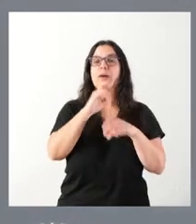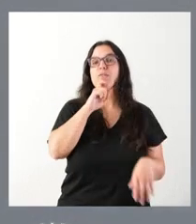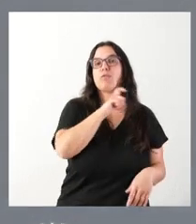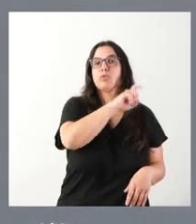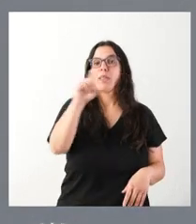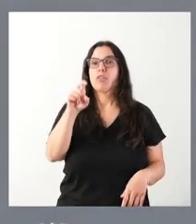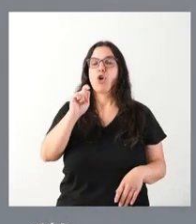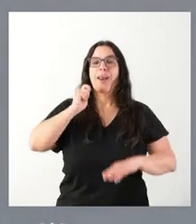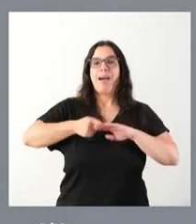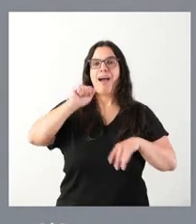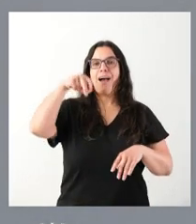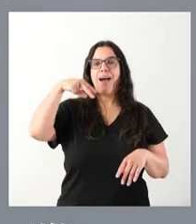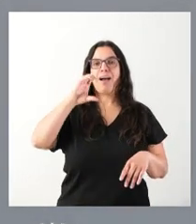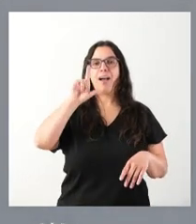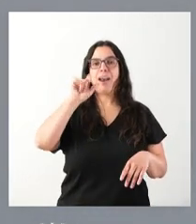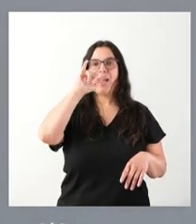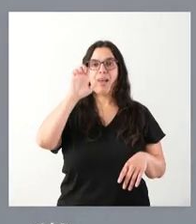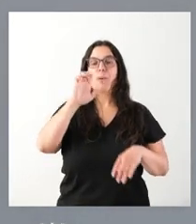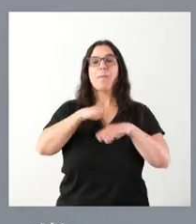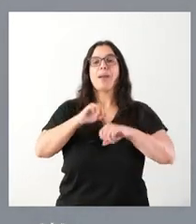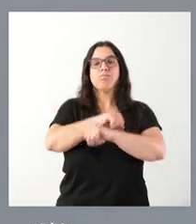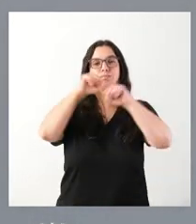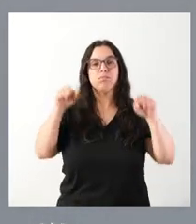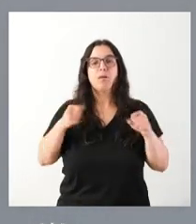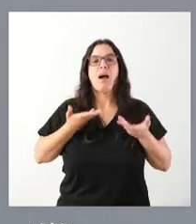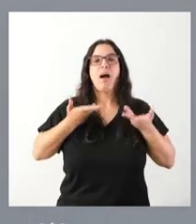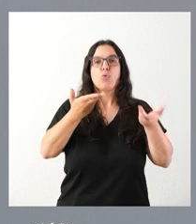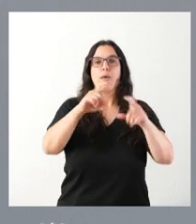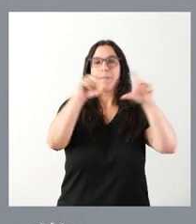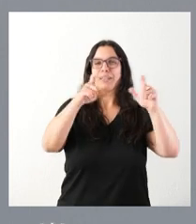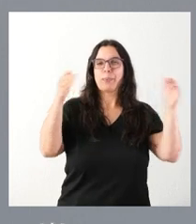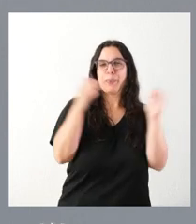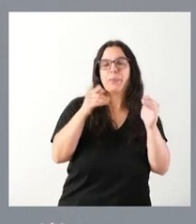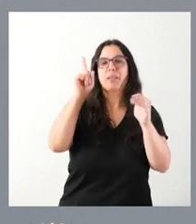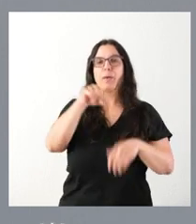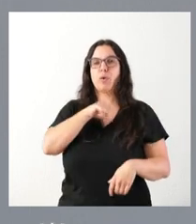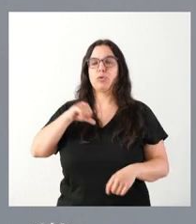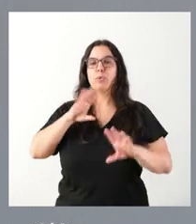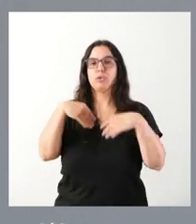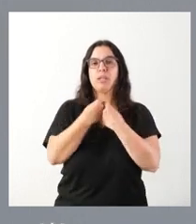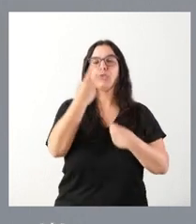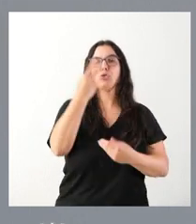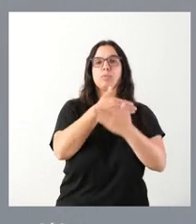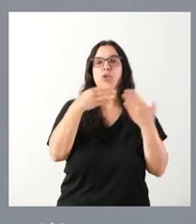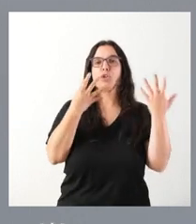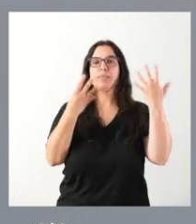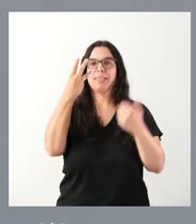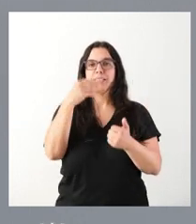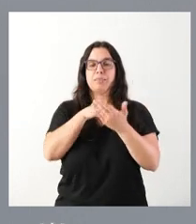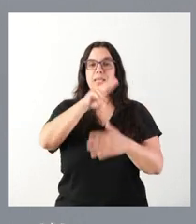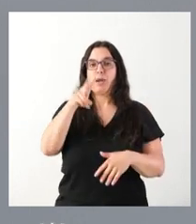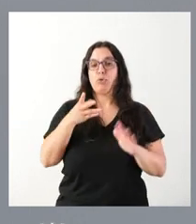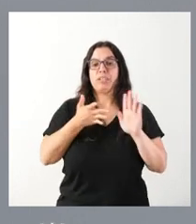Anclaje para reforzar las ayudas a microempresas y autónomos. En concreto, hablamos de dos millones noventa y tres mil euros. Se trata de ampliar el crédito inicial